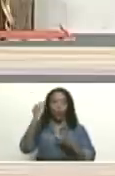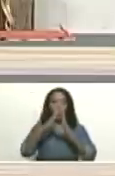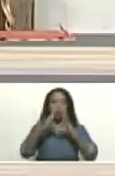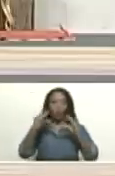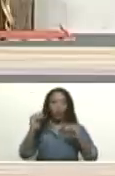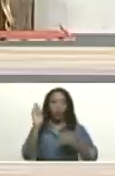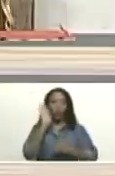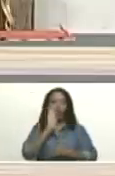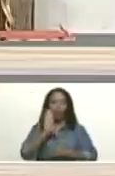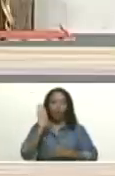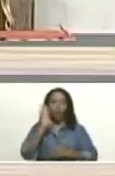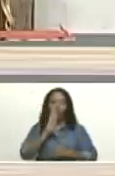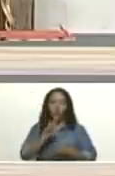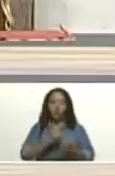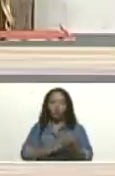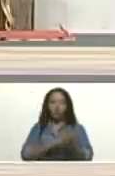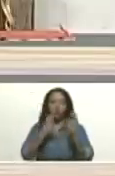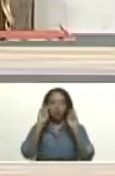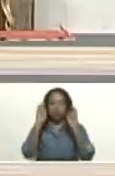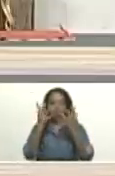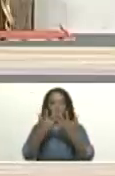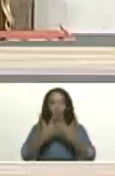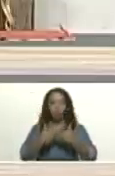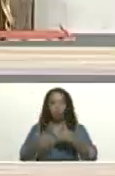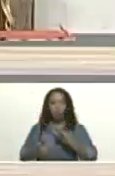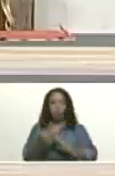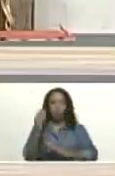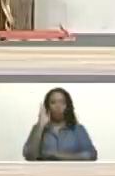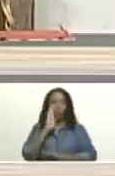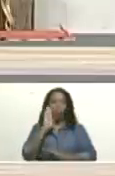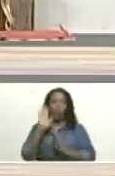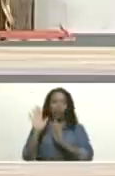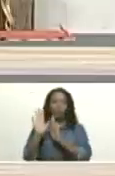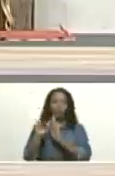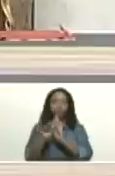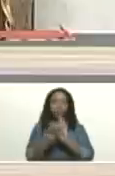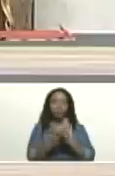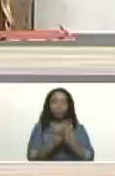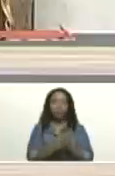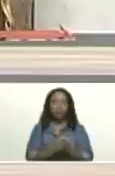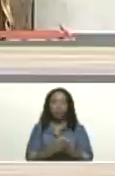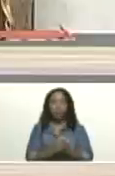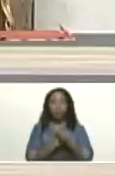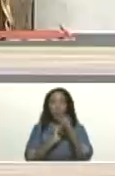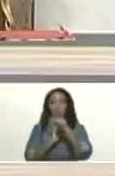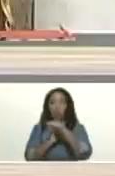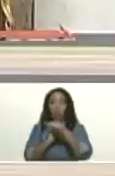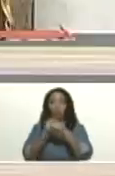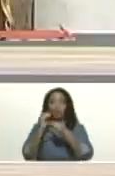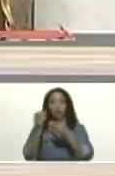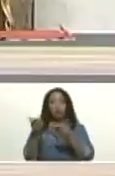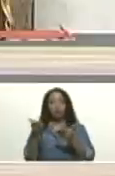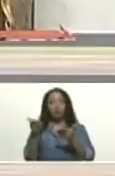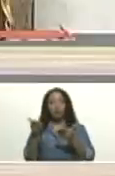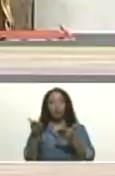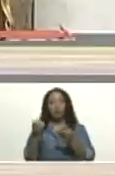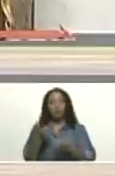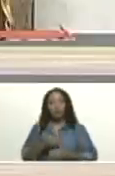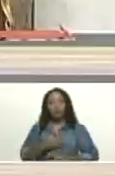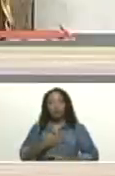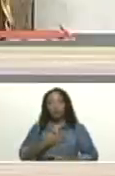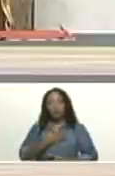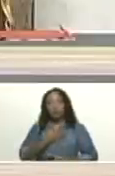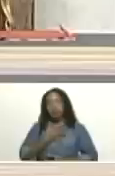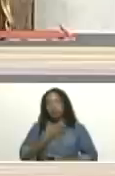irregularidades de carácter administrativo y contra la corrupción. Aquellos que nos inspiramos